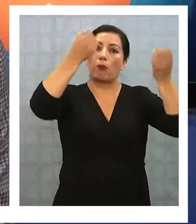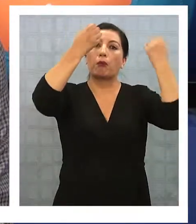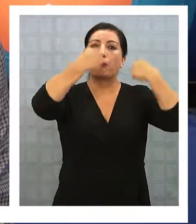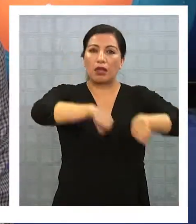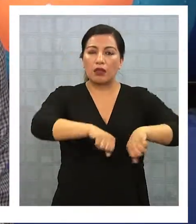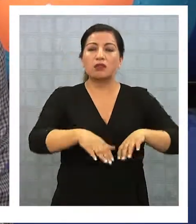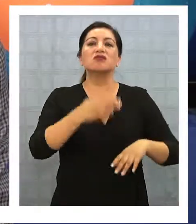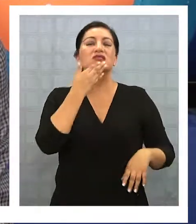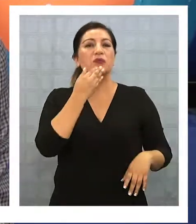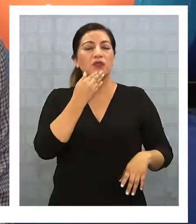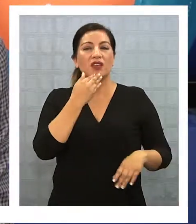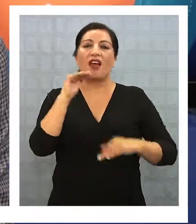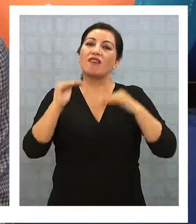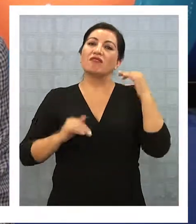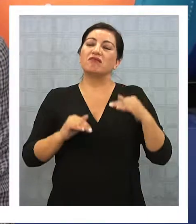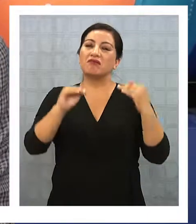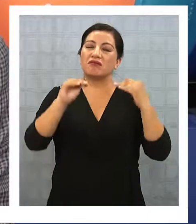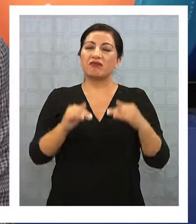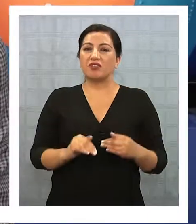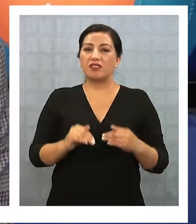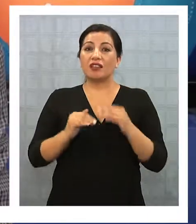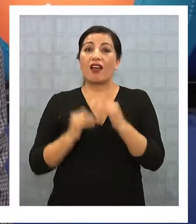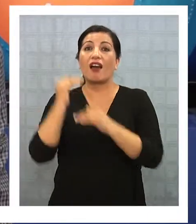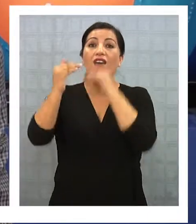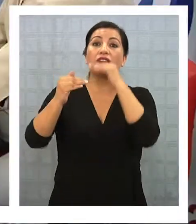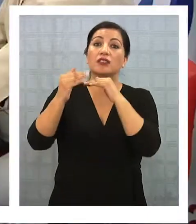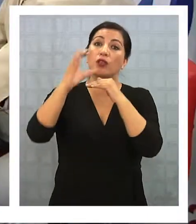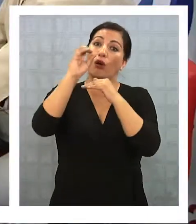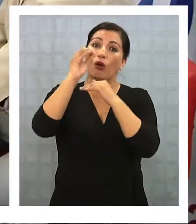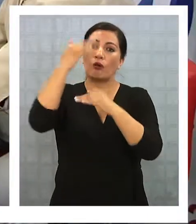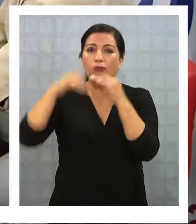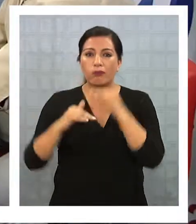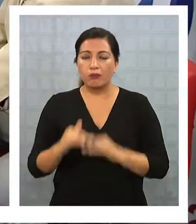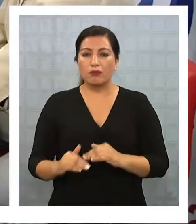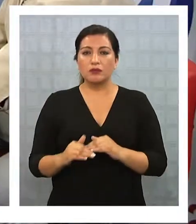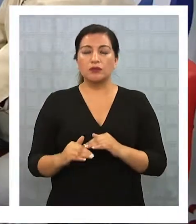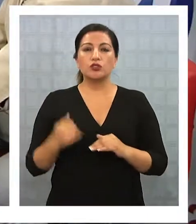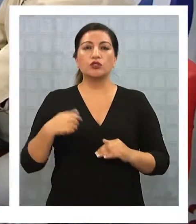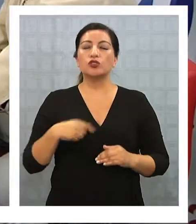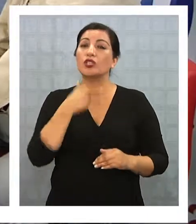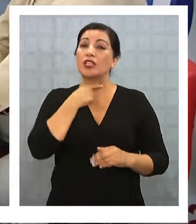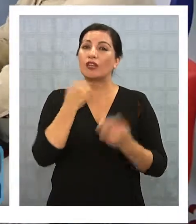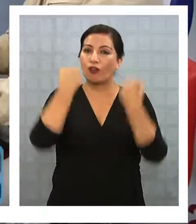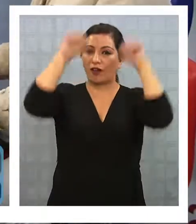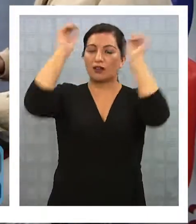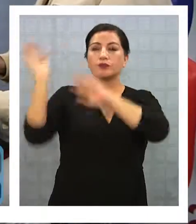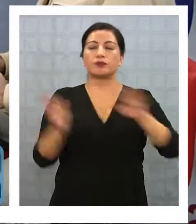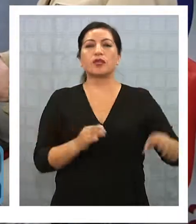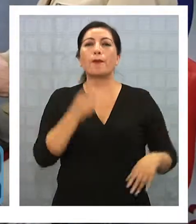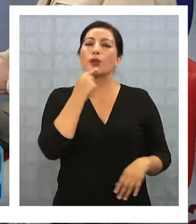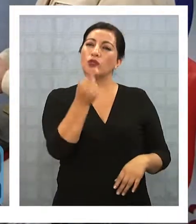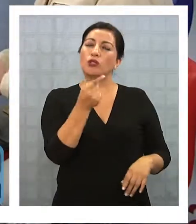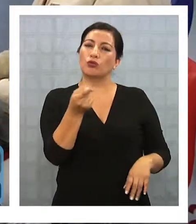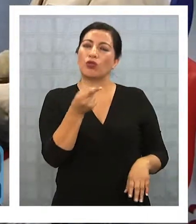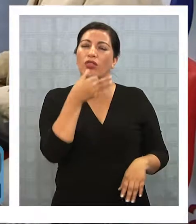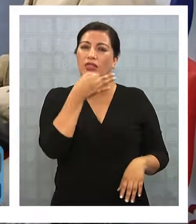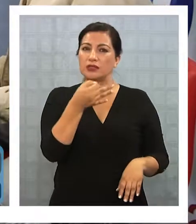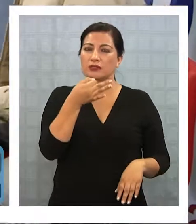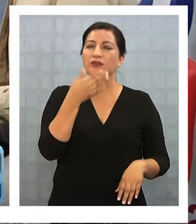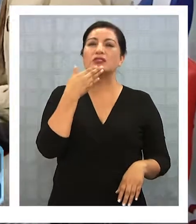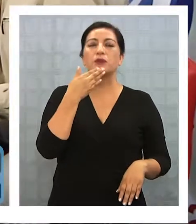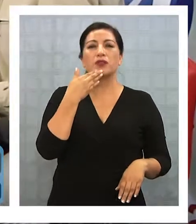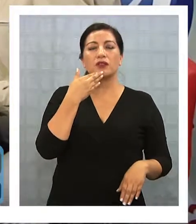sacas lecciones y creces así que tampoco se me va la vida en una derrota aunque voy a hacer todo lo posible por ganar cuando se produjo este quiebre tú señalaste que